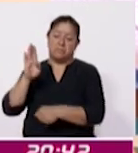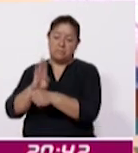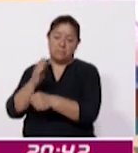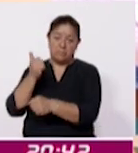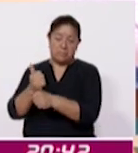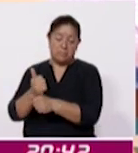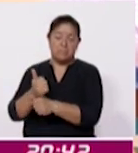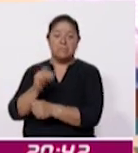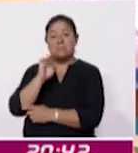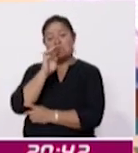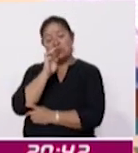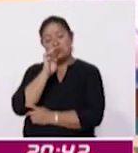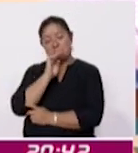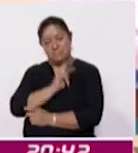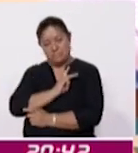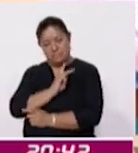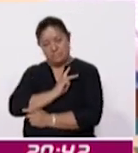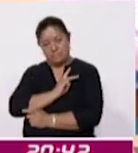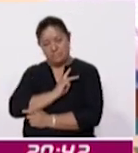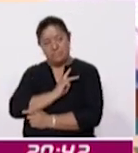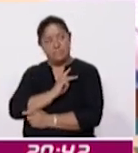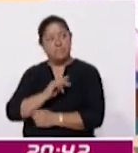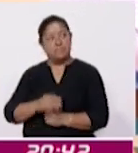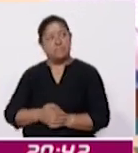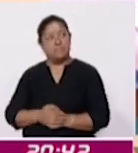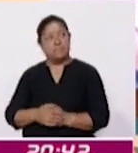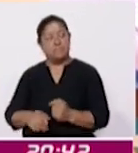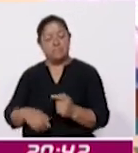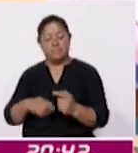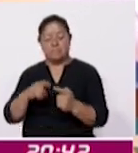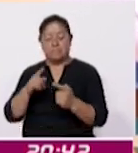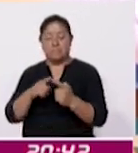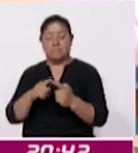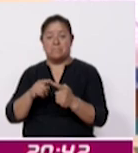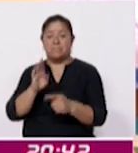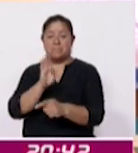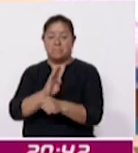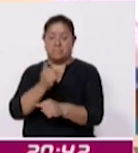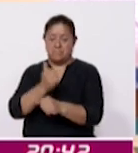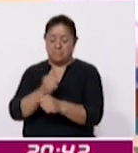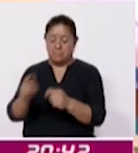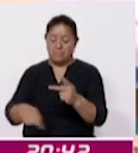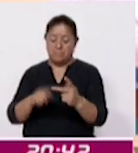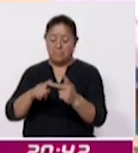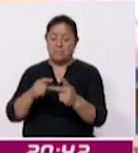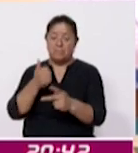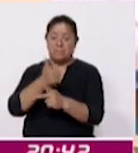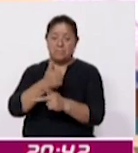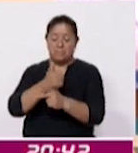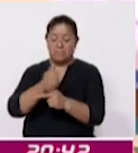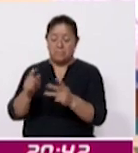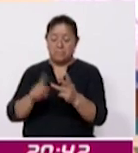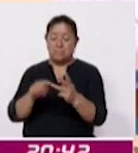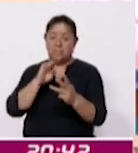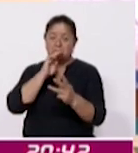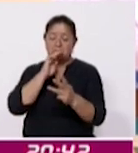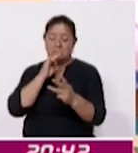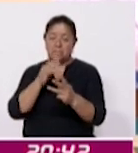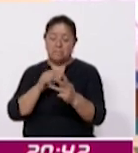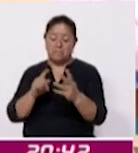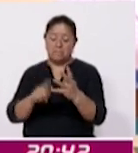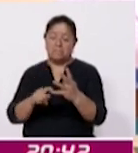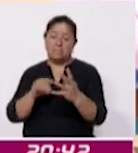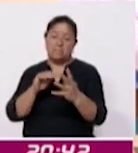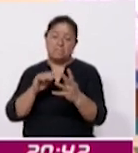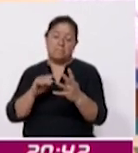mamá mi bisabuela mi abuelita mi mamá y ahorita nosotros que ella falleció tiene 7